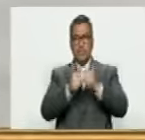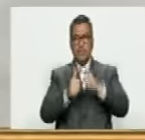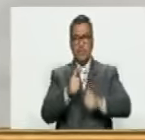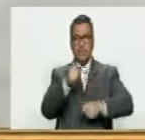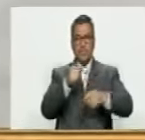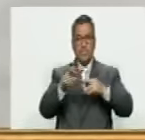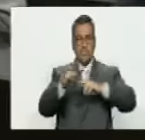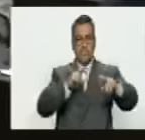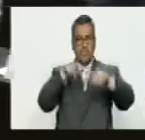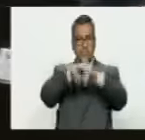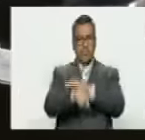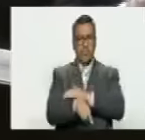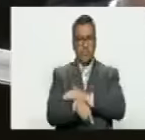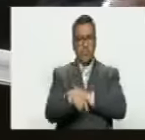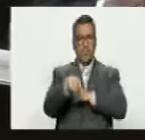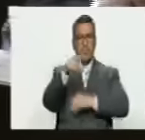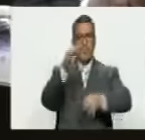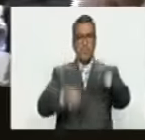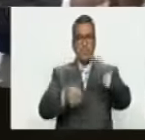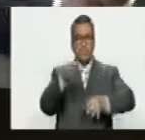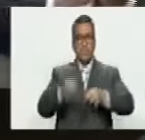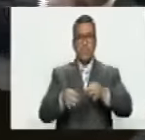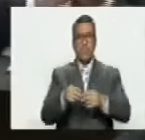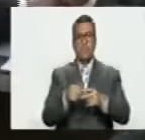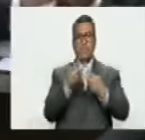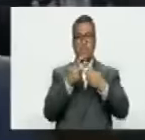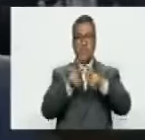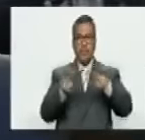para las Naciones Interiores y Justicia.